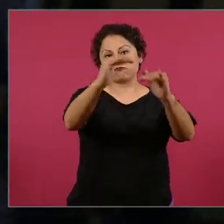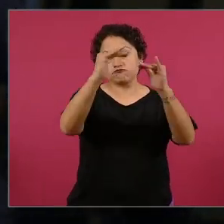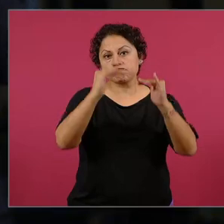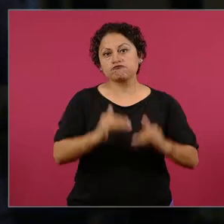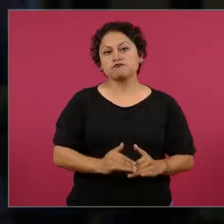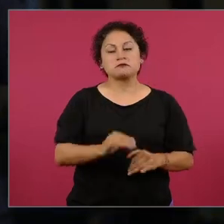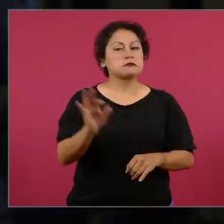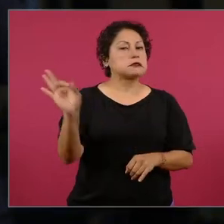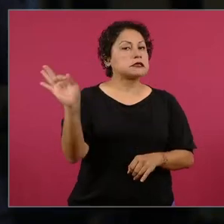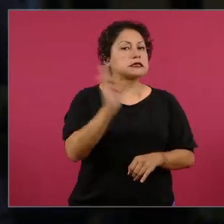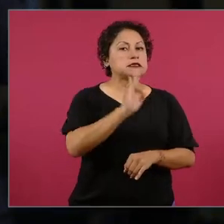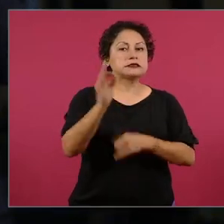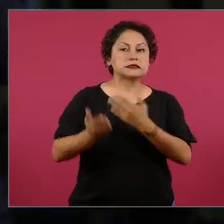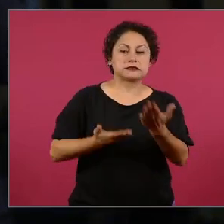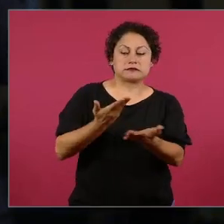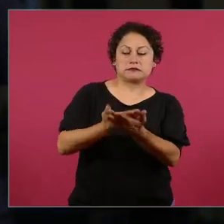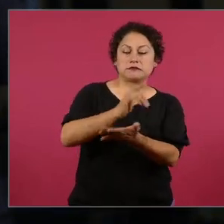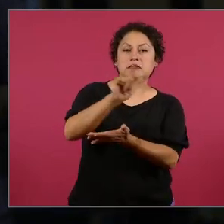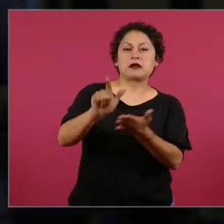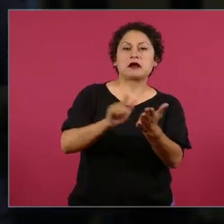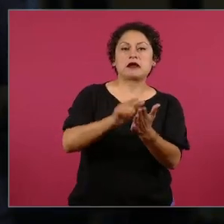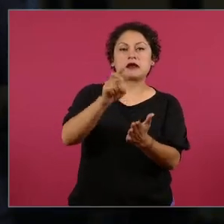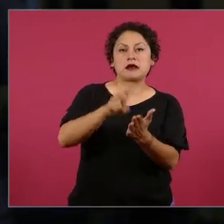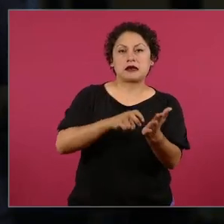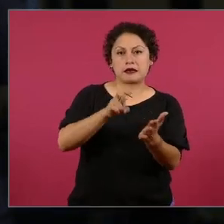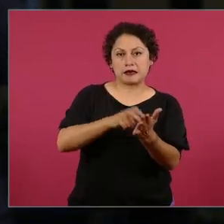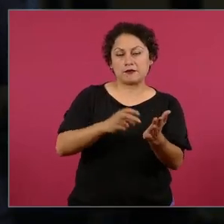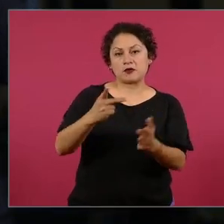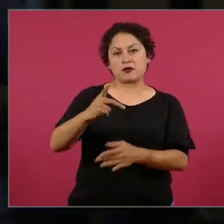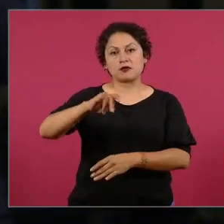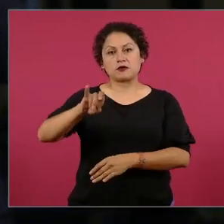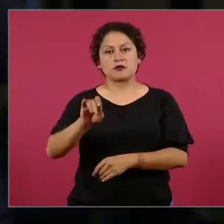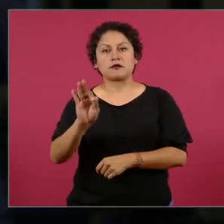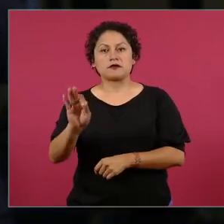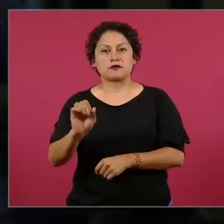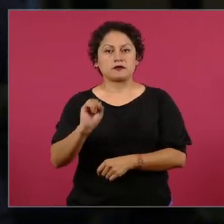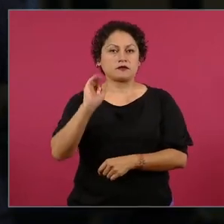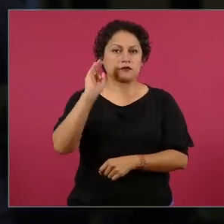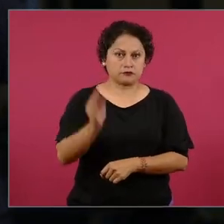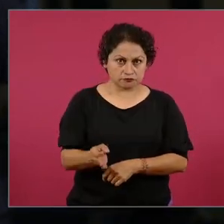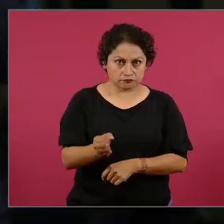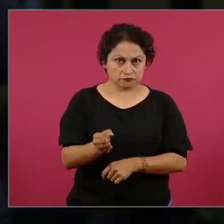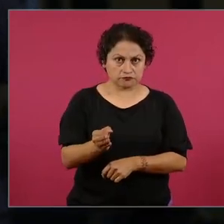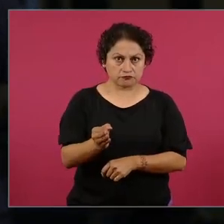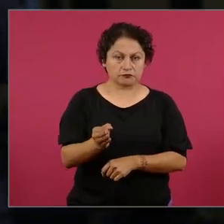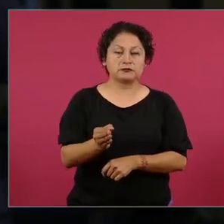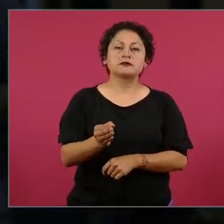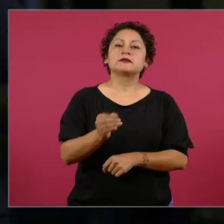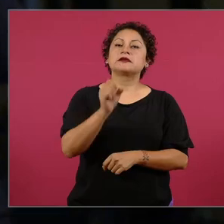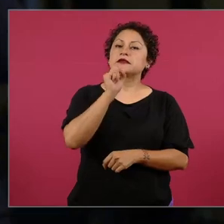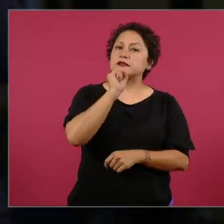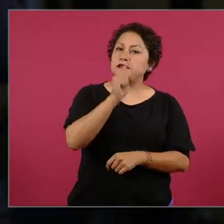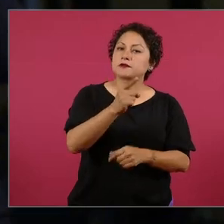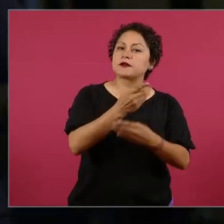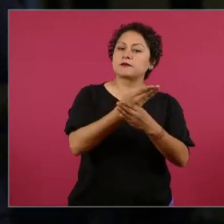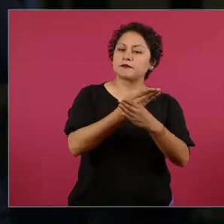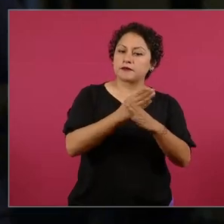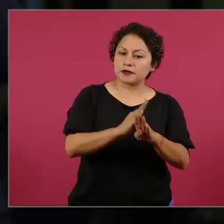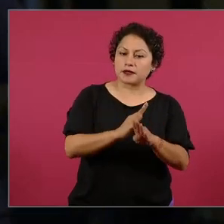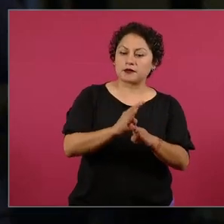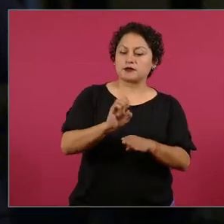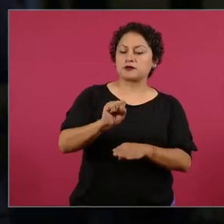Poder Judicial. Y el banco de inversión Stanley Morgan